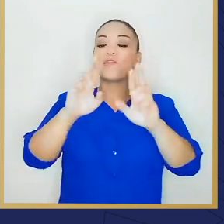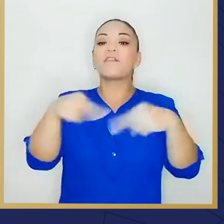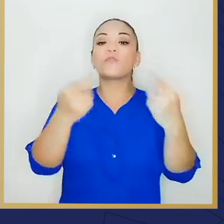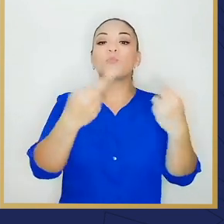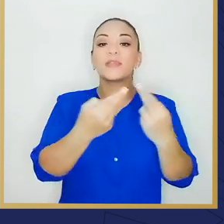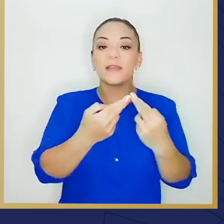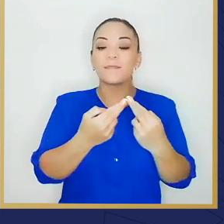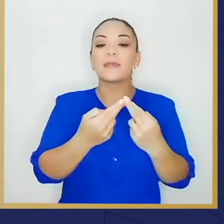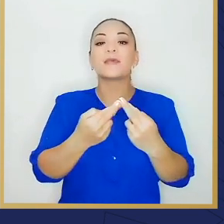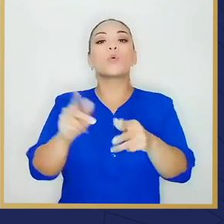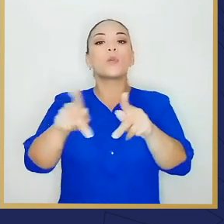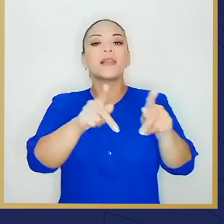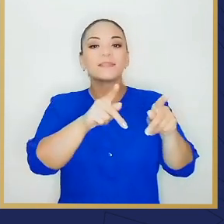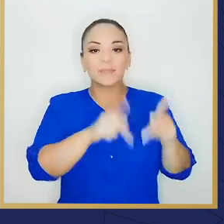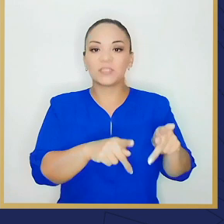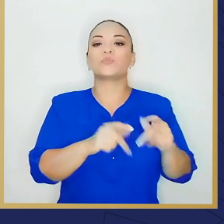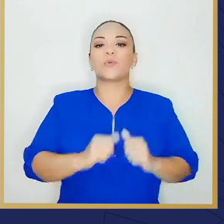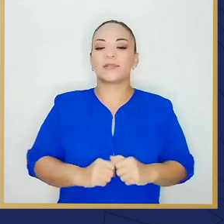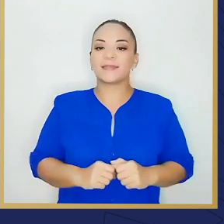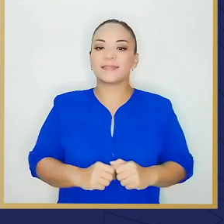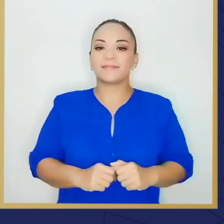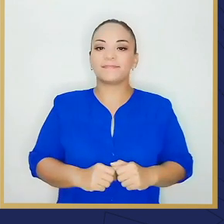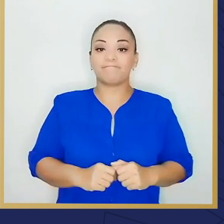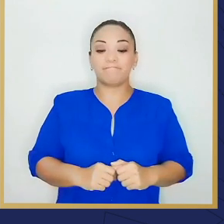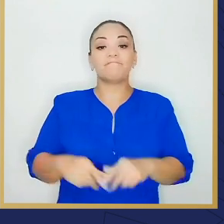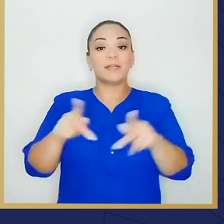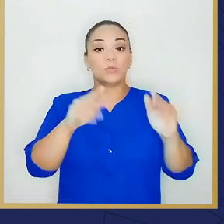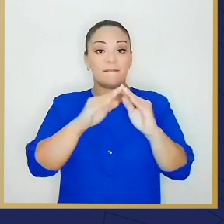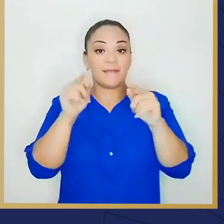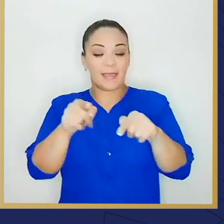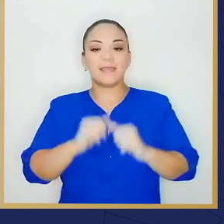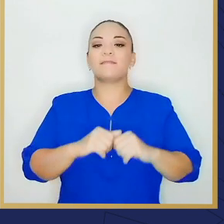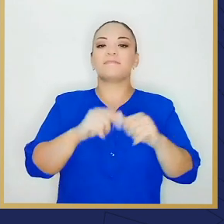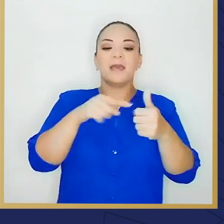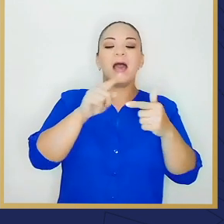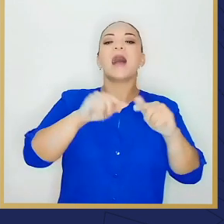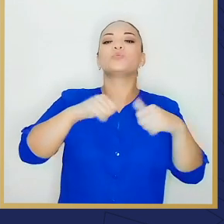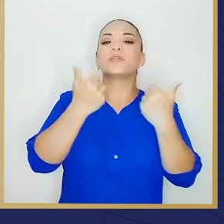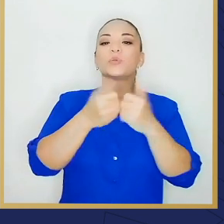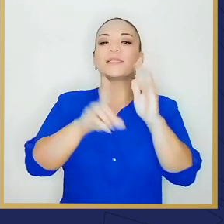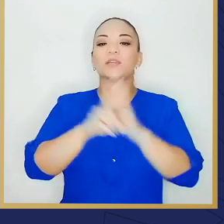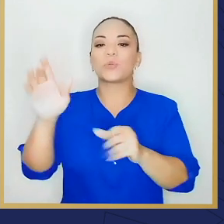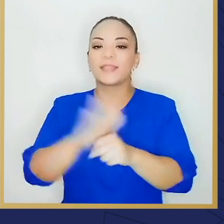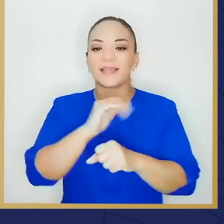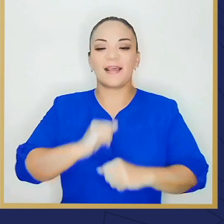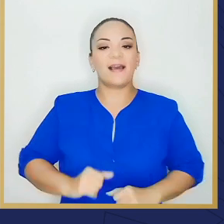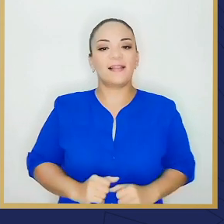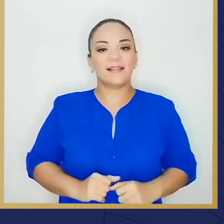con las raíces de la sociedad, las asociaciones de desarrollo integral,